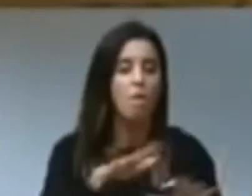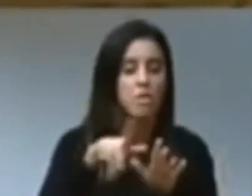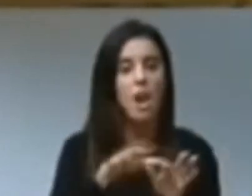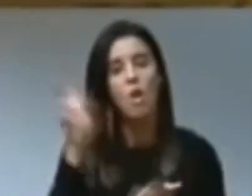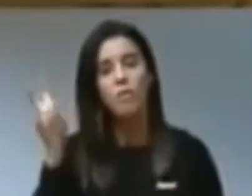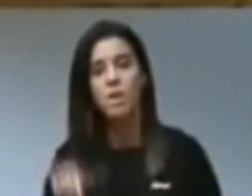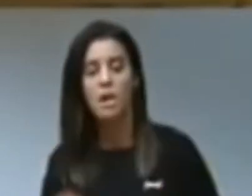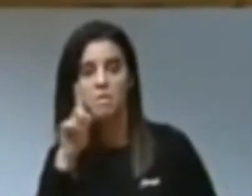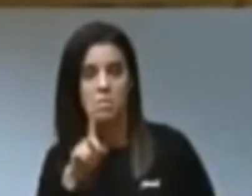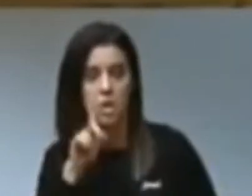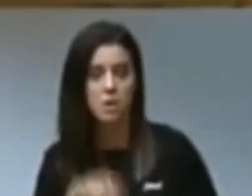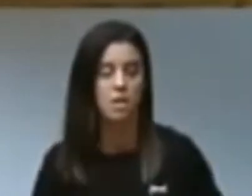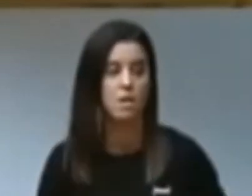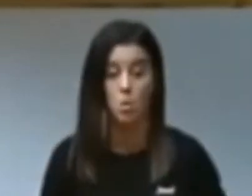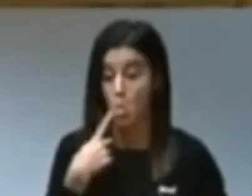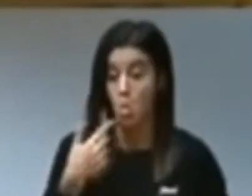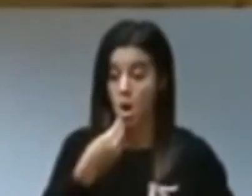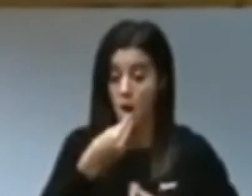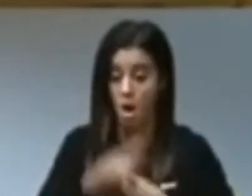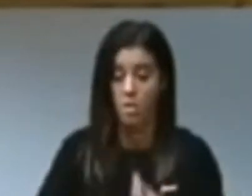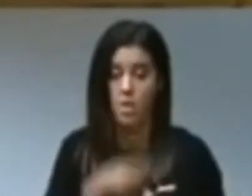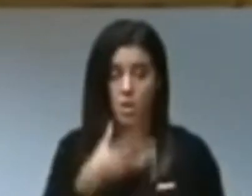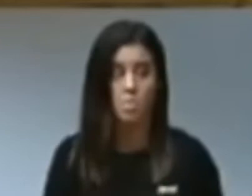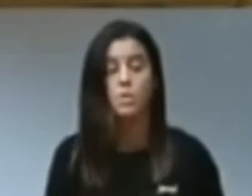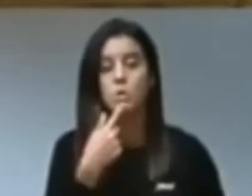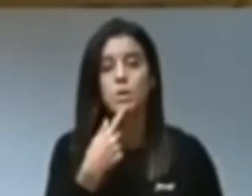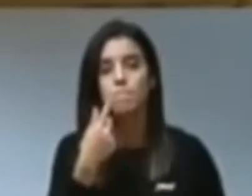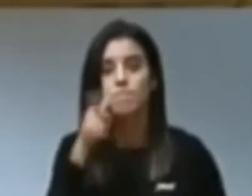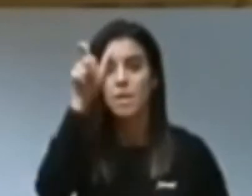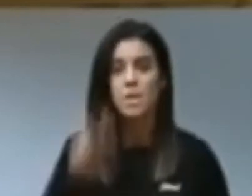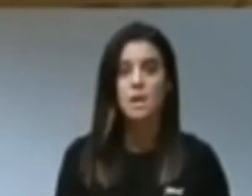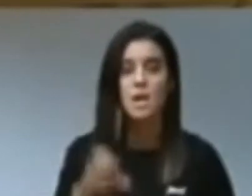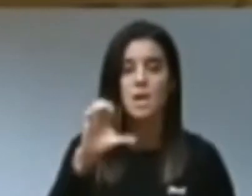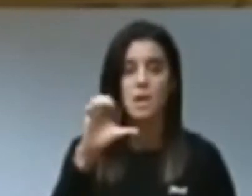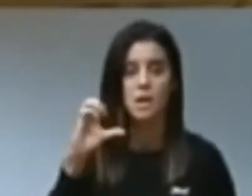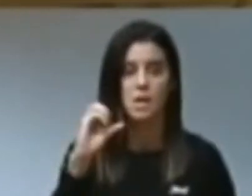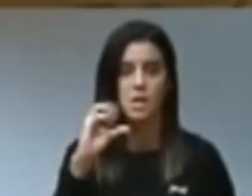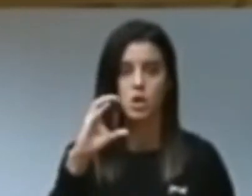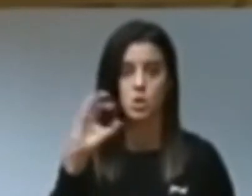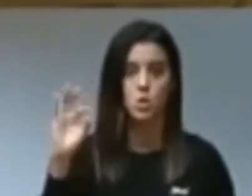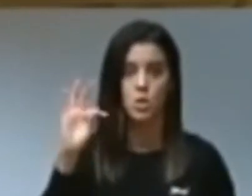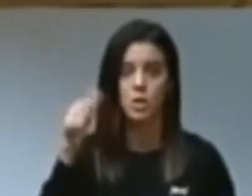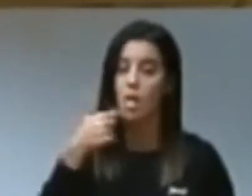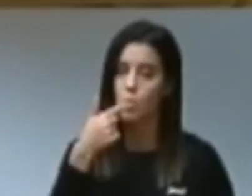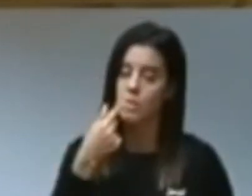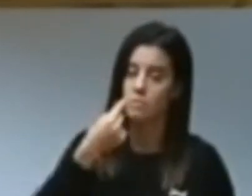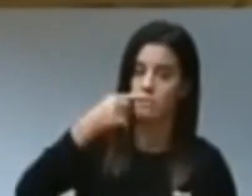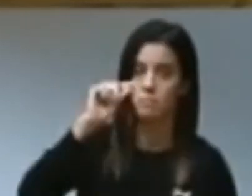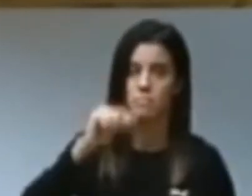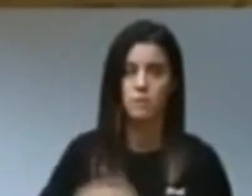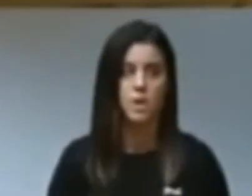mienten. Como ha hecho usted aquí en esta Cámara, señora Dabó. Por eso lo voy a citar a Escotado. Cito a Escotado.